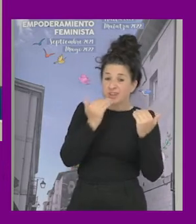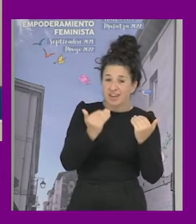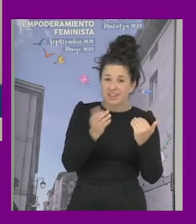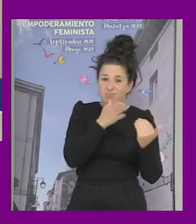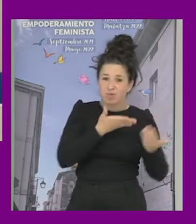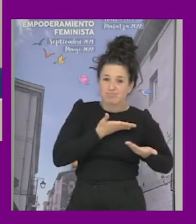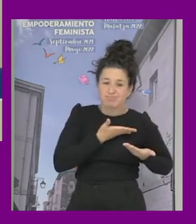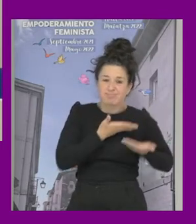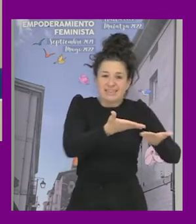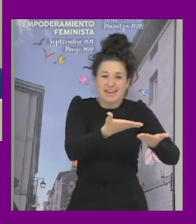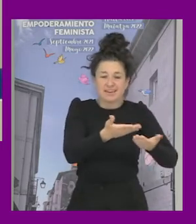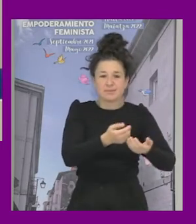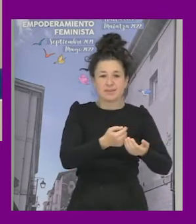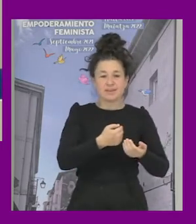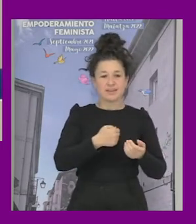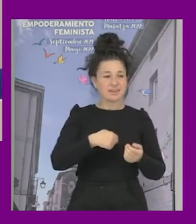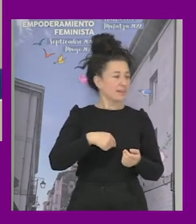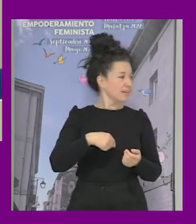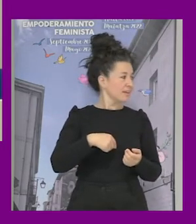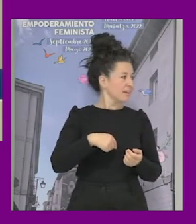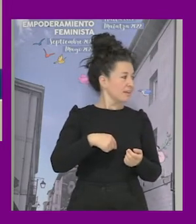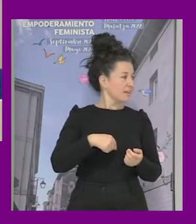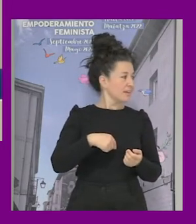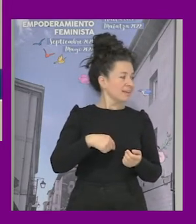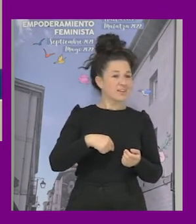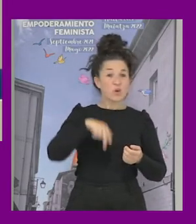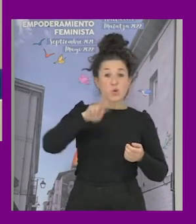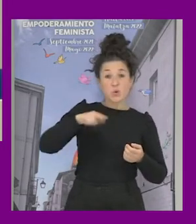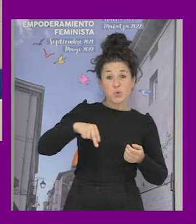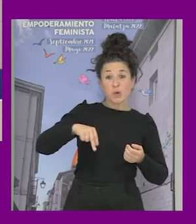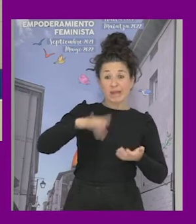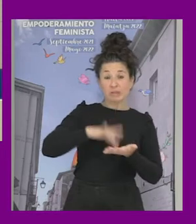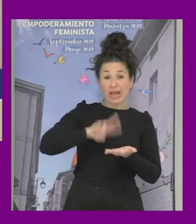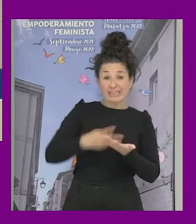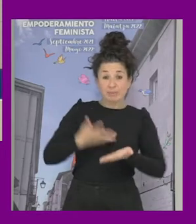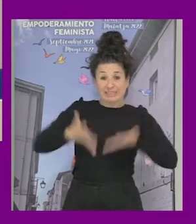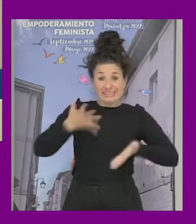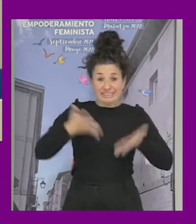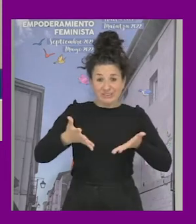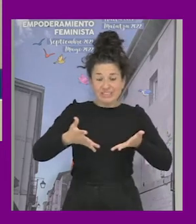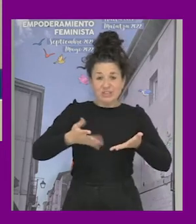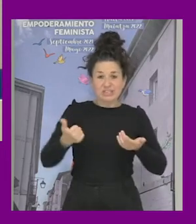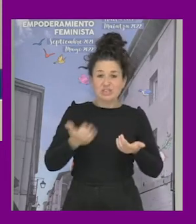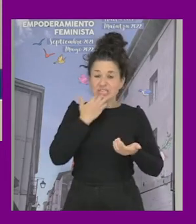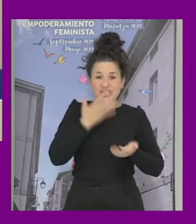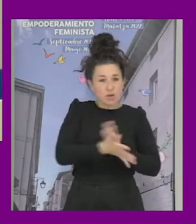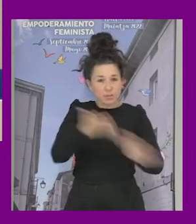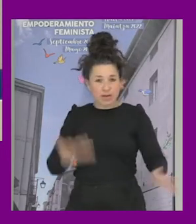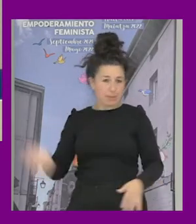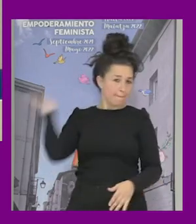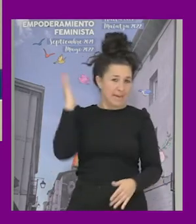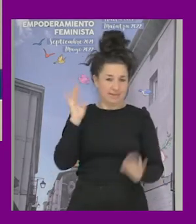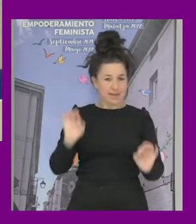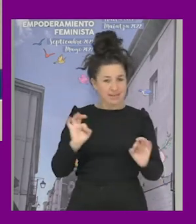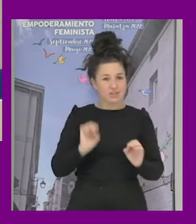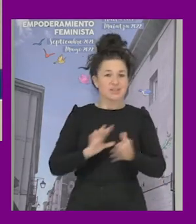nunca he hablado con alguien haciendo interpretación de signos si voy muy rápido colleja y ya interpreto la